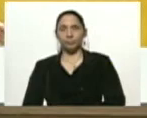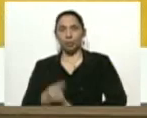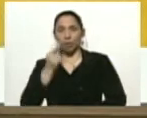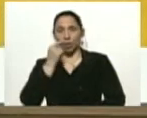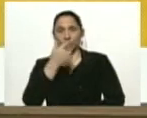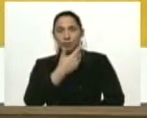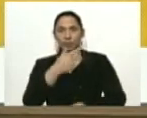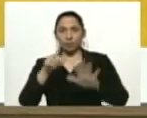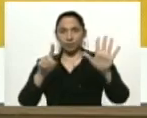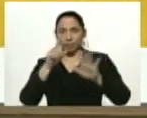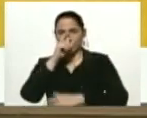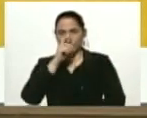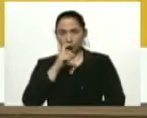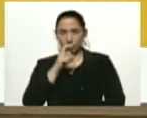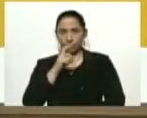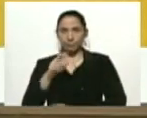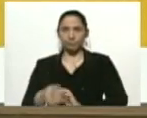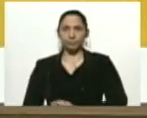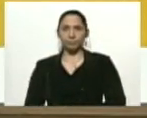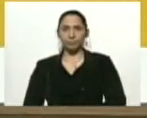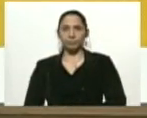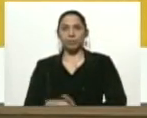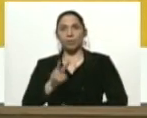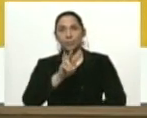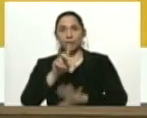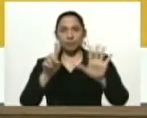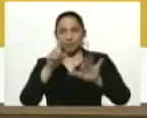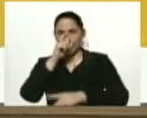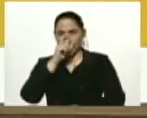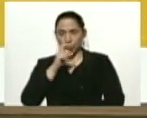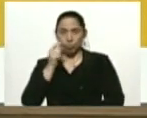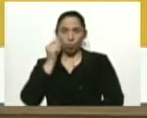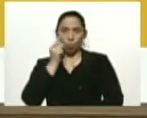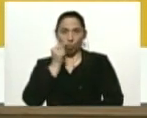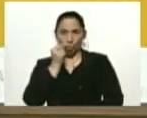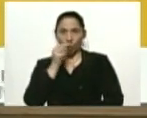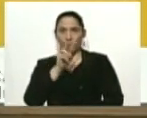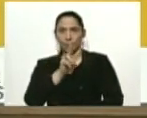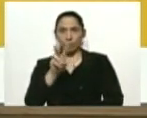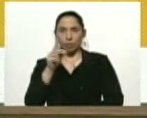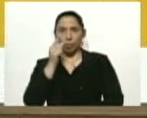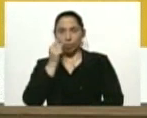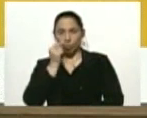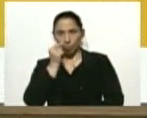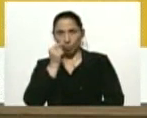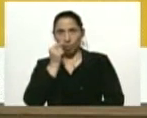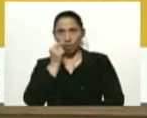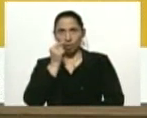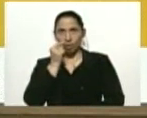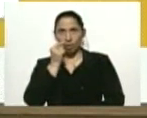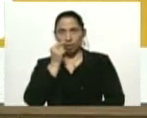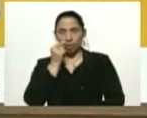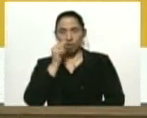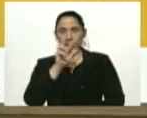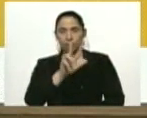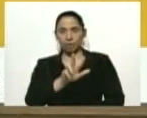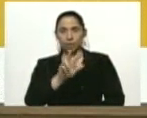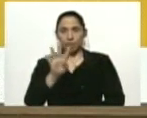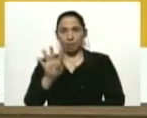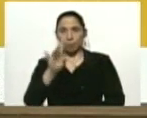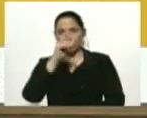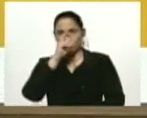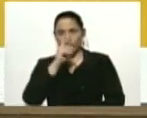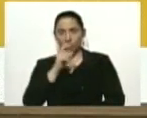36 años. Luego también un hombre de 26 años, un hombre de 22 años, un hombre de 34